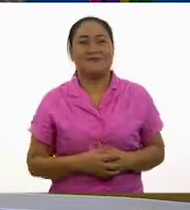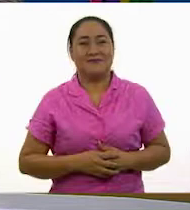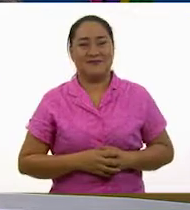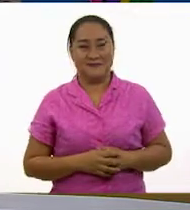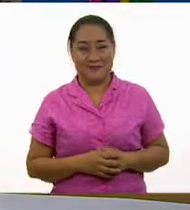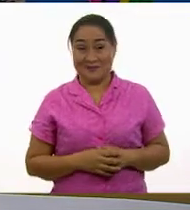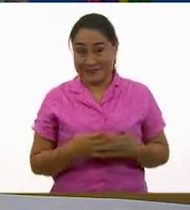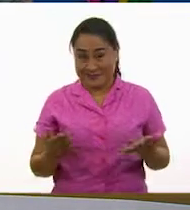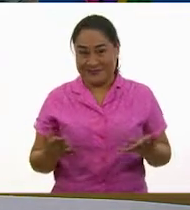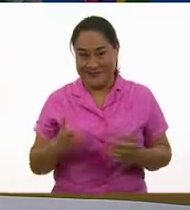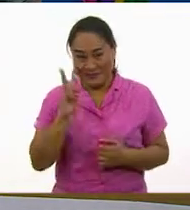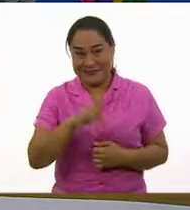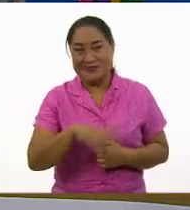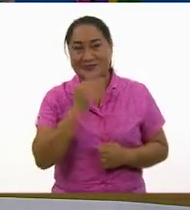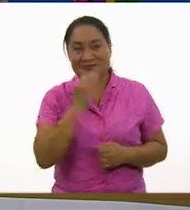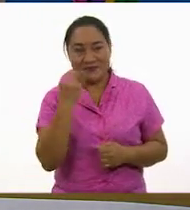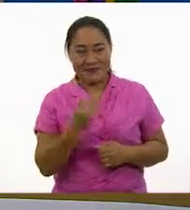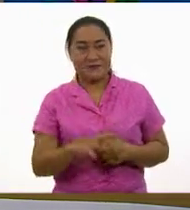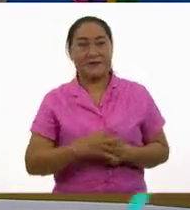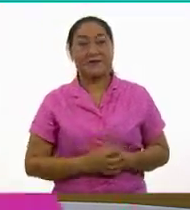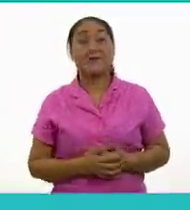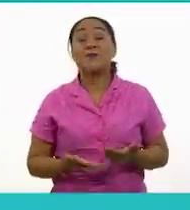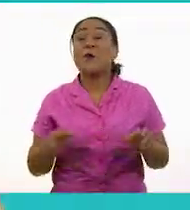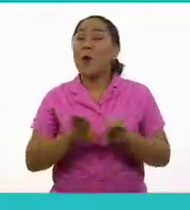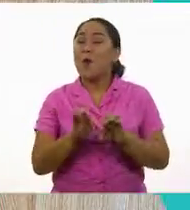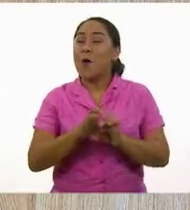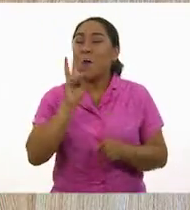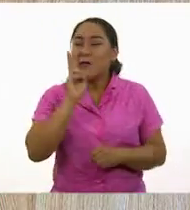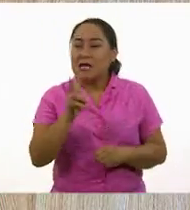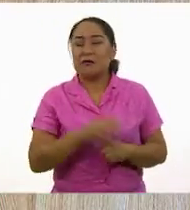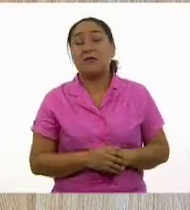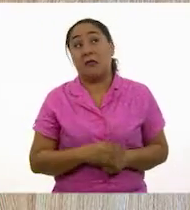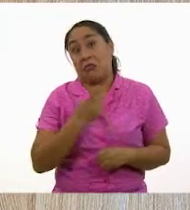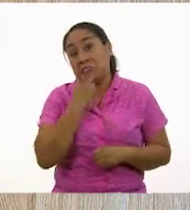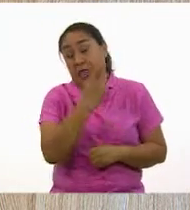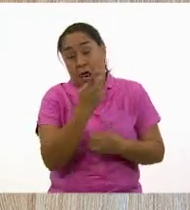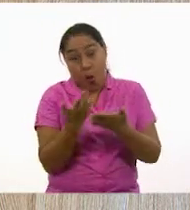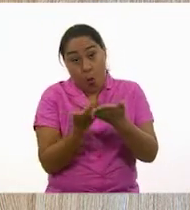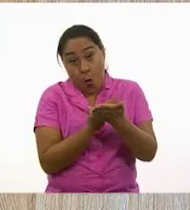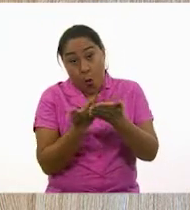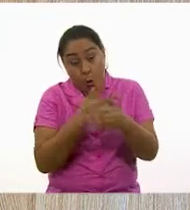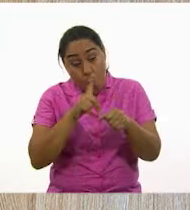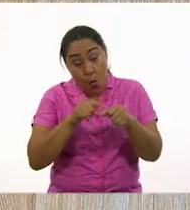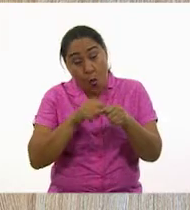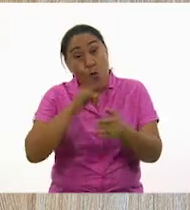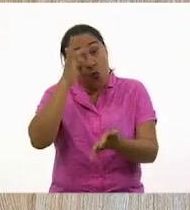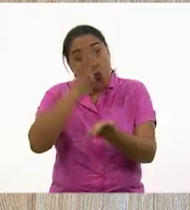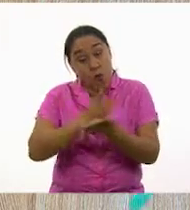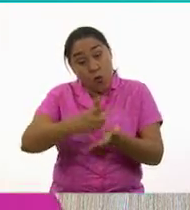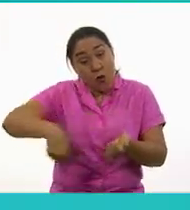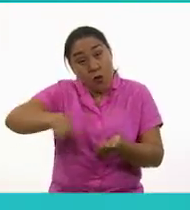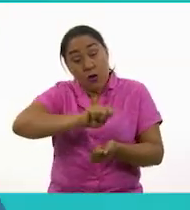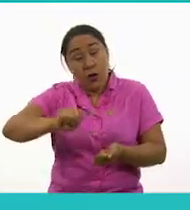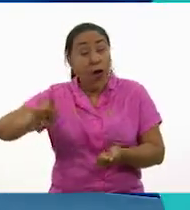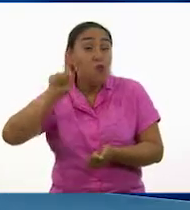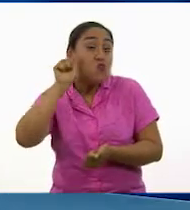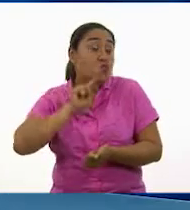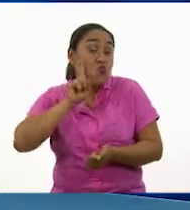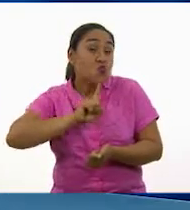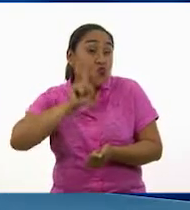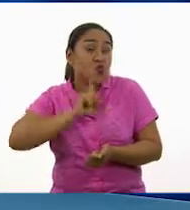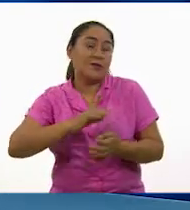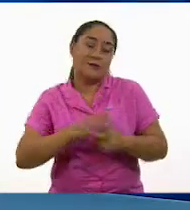¡Qué divertido! ¿Qué tal el color rosa es para niñas? De hecho, los